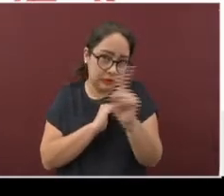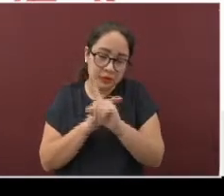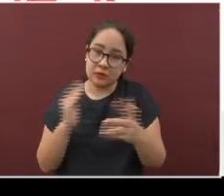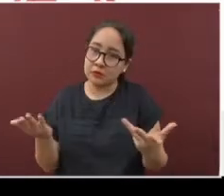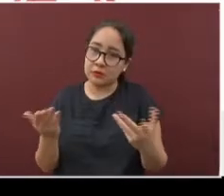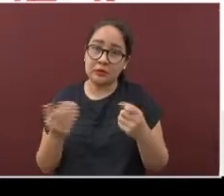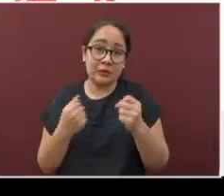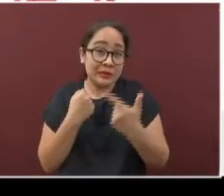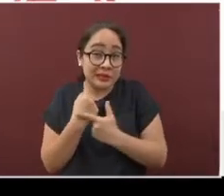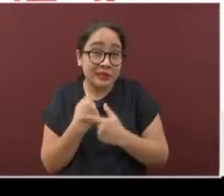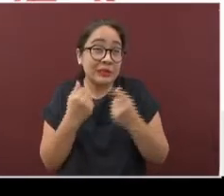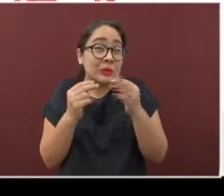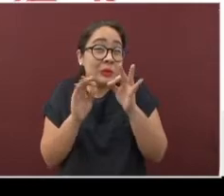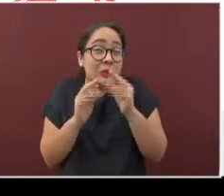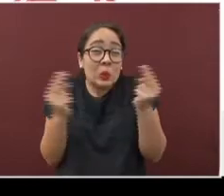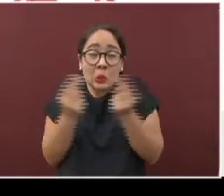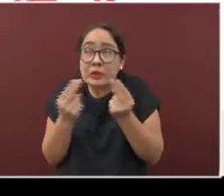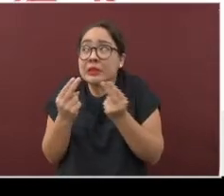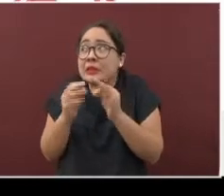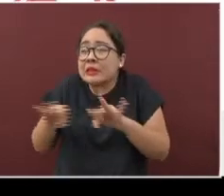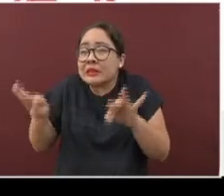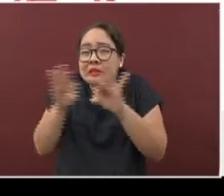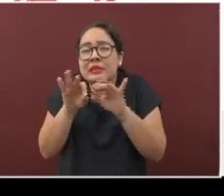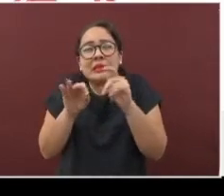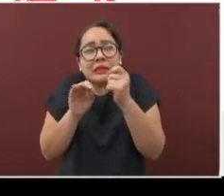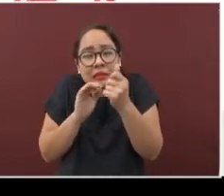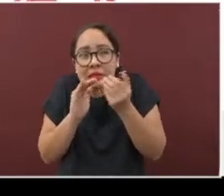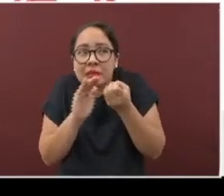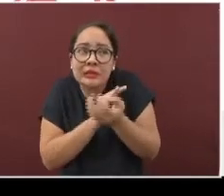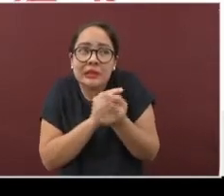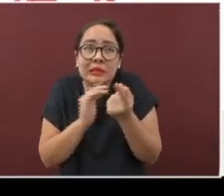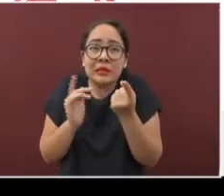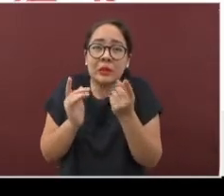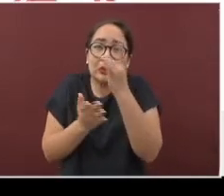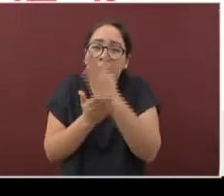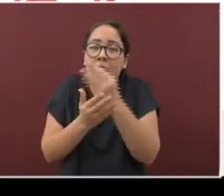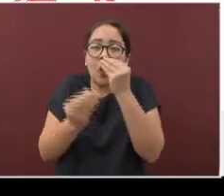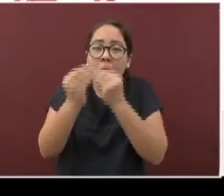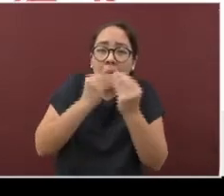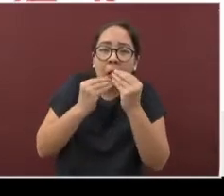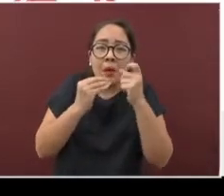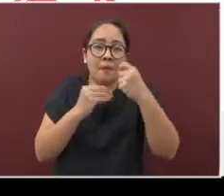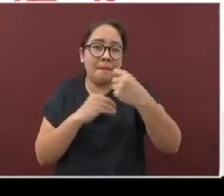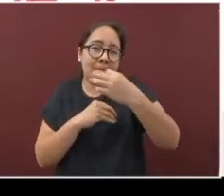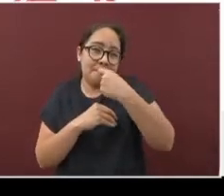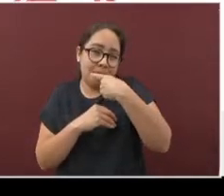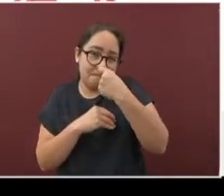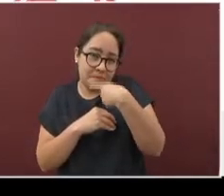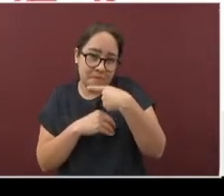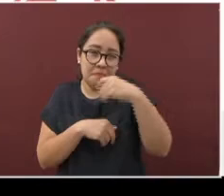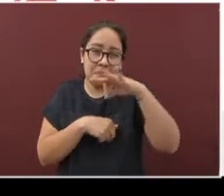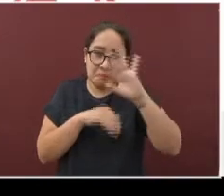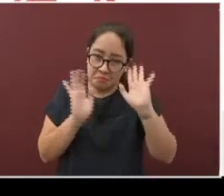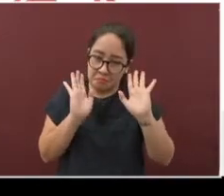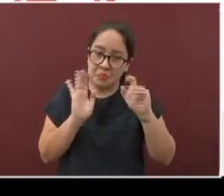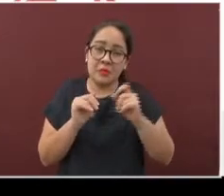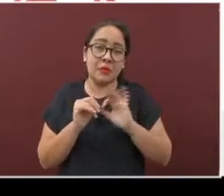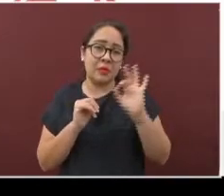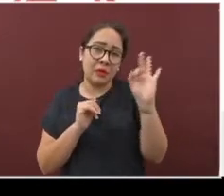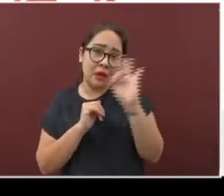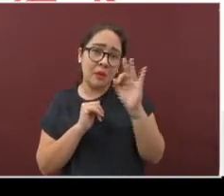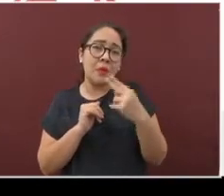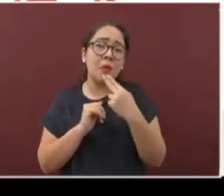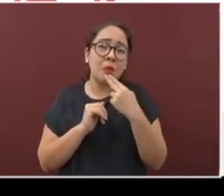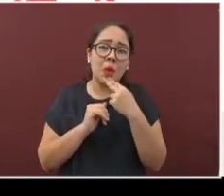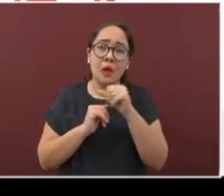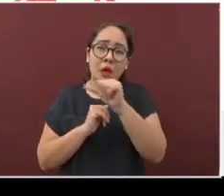es estrictamente necesario, de preferencia solo por comida o medicinas. Una buena medida es utilizar